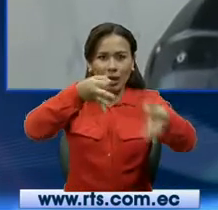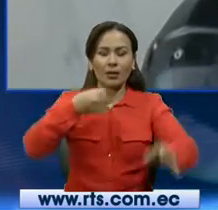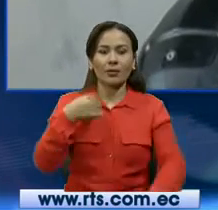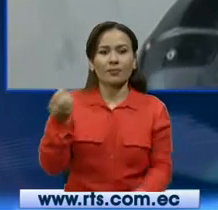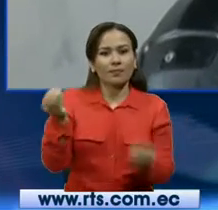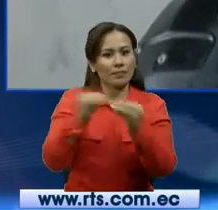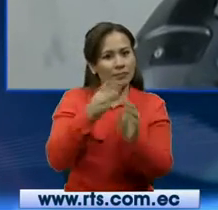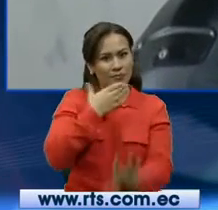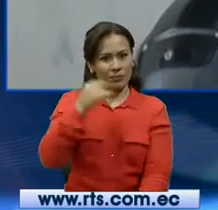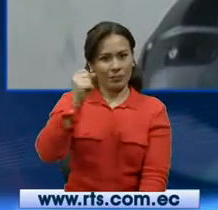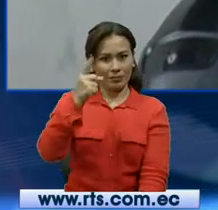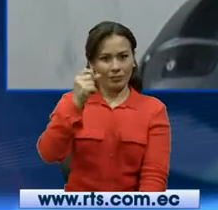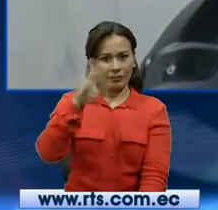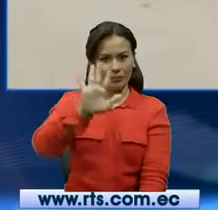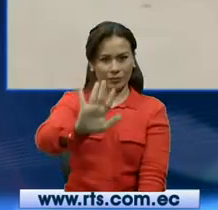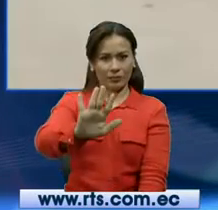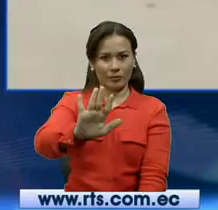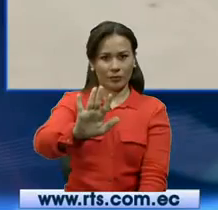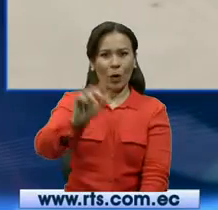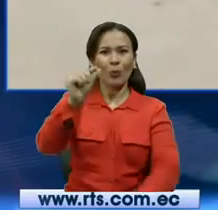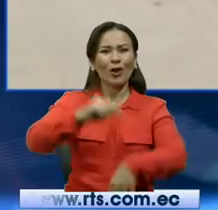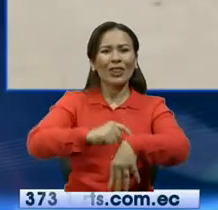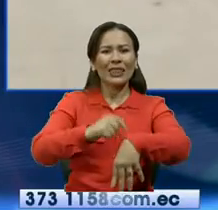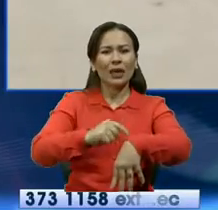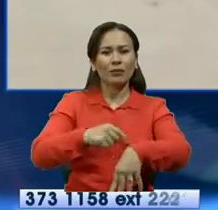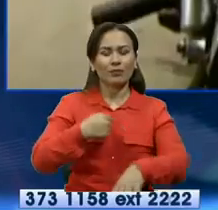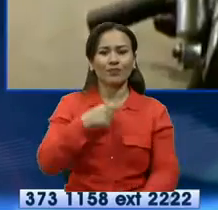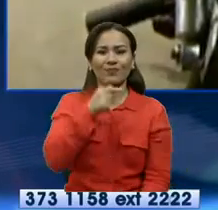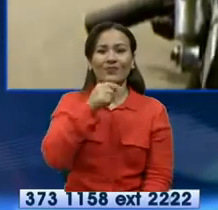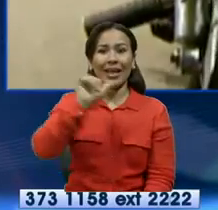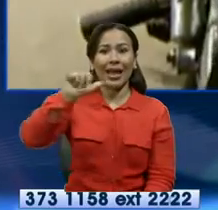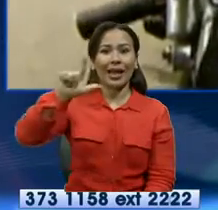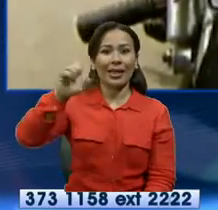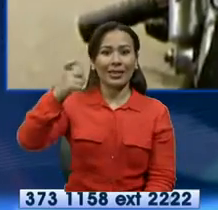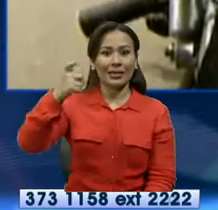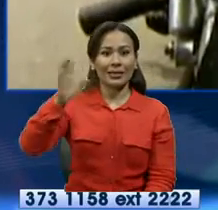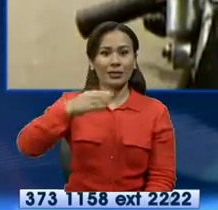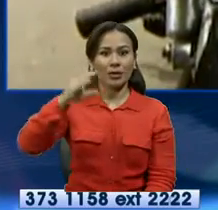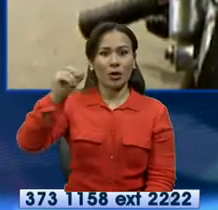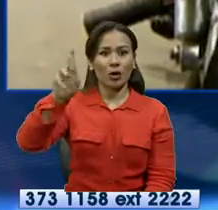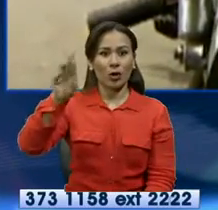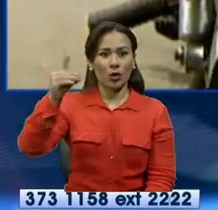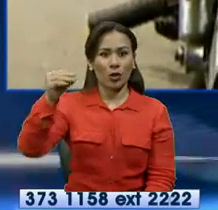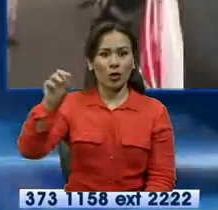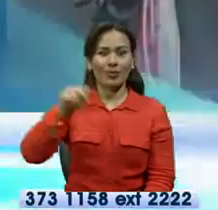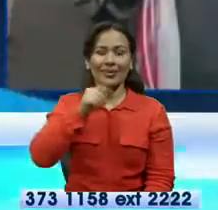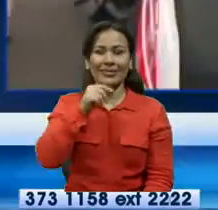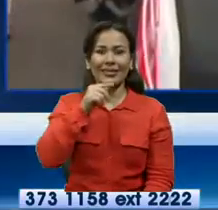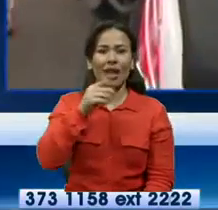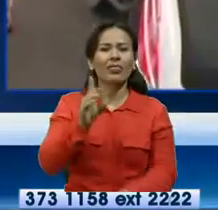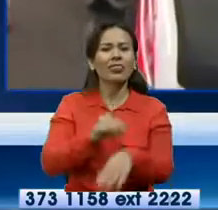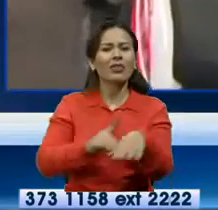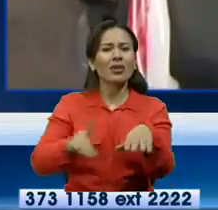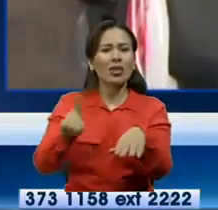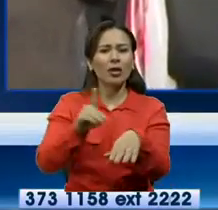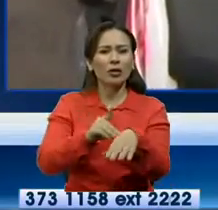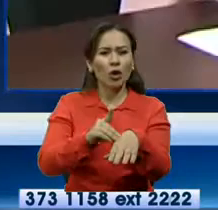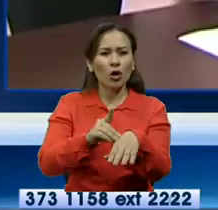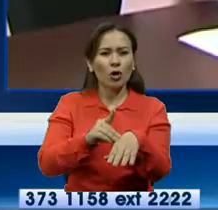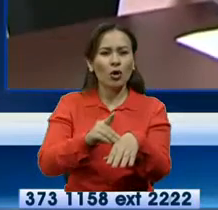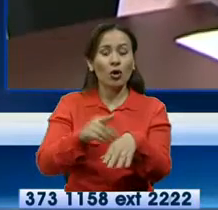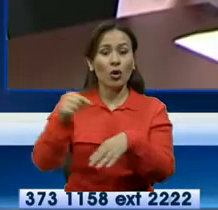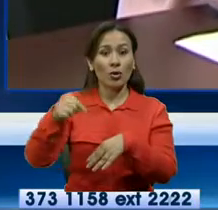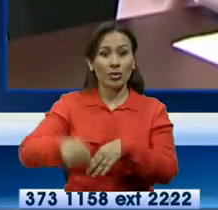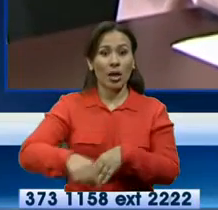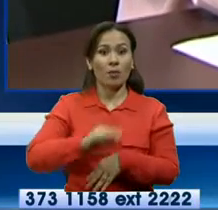en poco tiempo. Don Alex Córdoba, que es el director de la Agencia Nacional de Tránsito en el